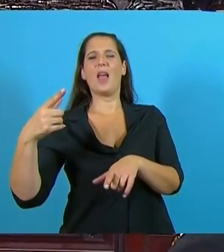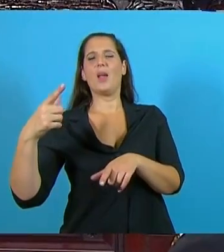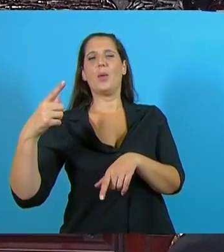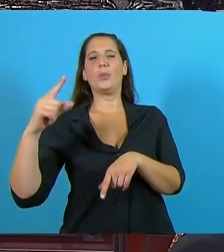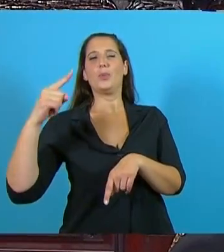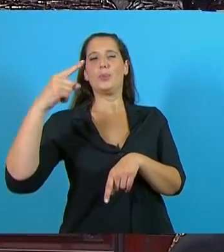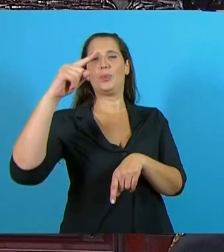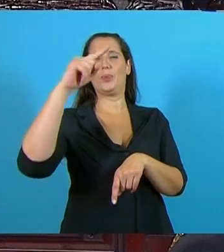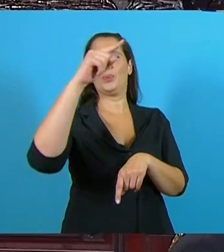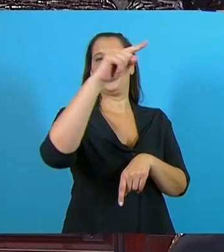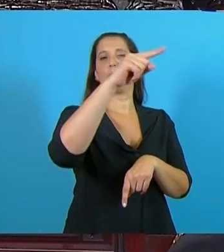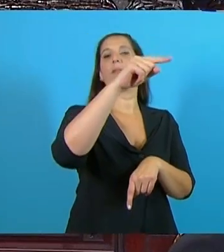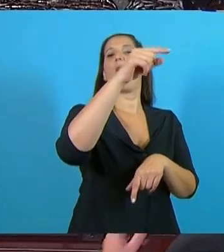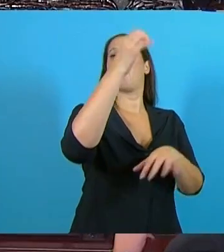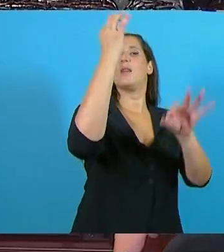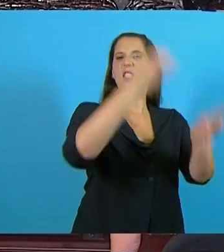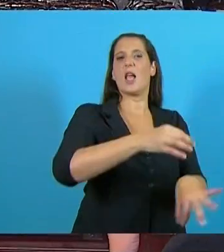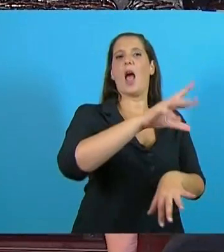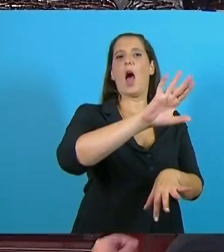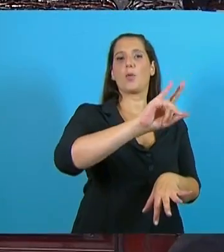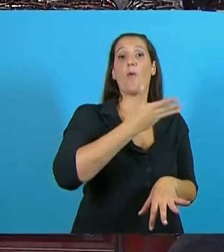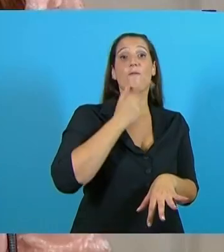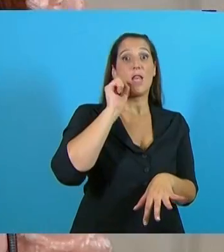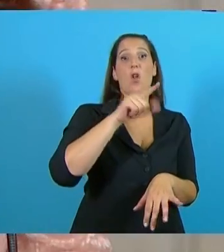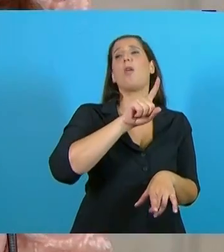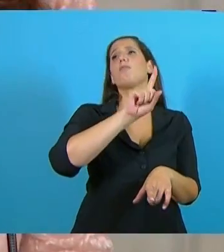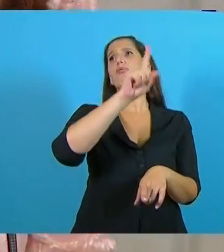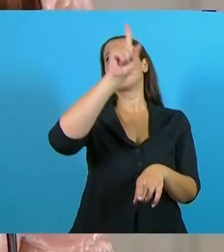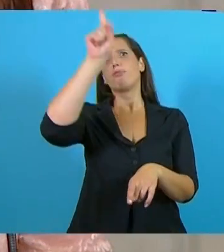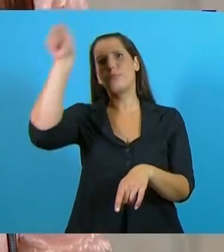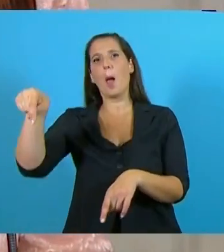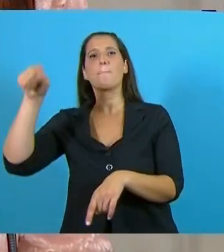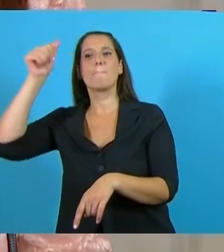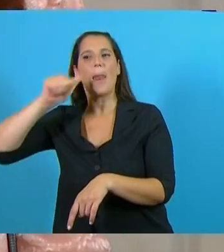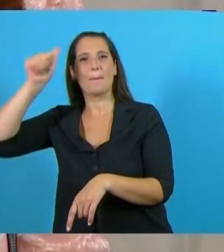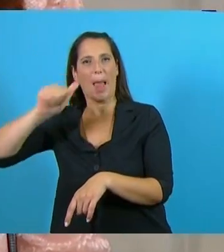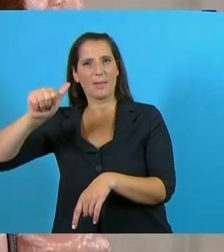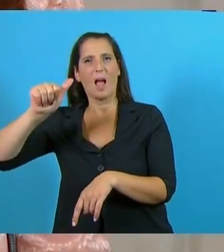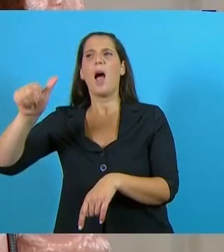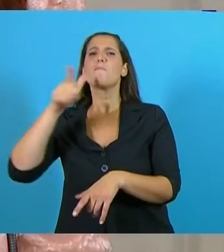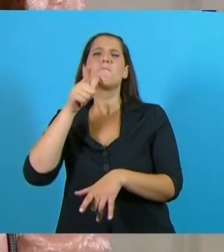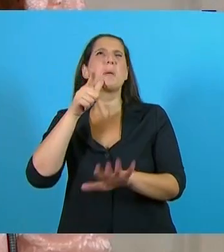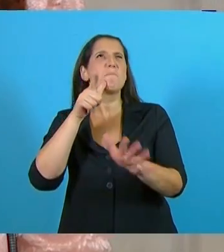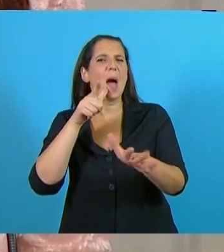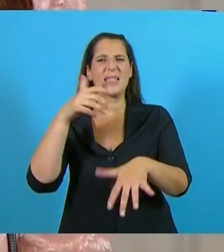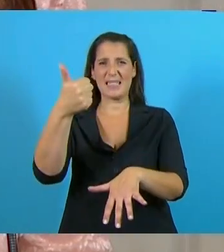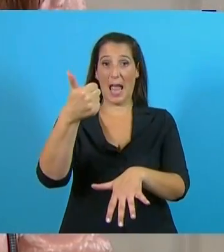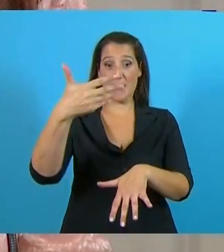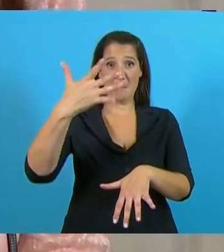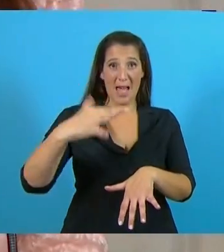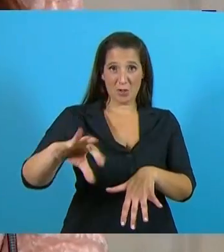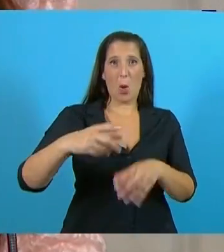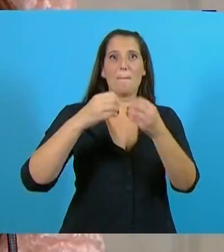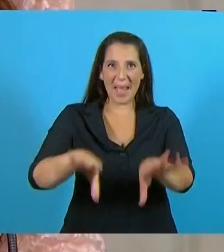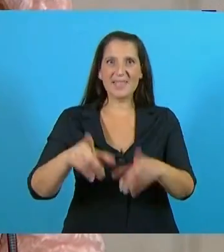a Rufino, hemos inaugurado a Mar del Plata y creo que el 6 de marzo comienzan las pruebas para el tren a